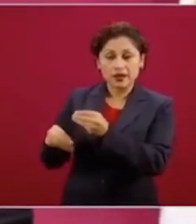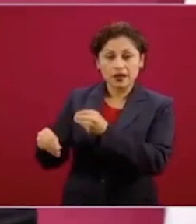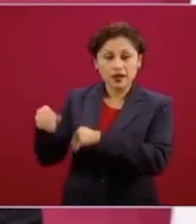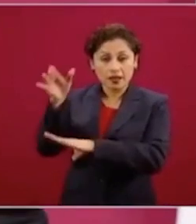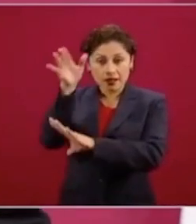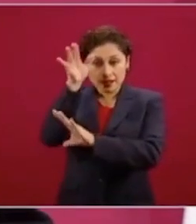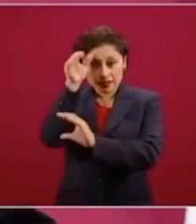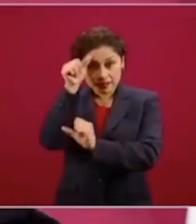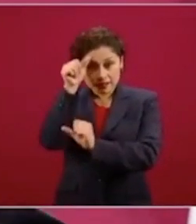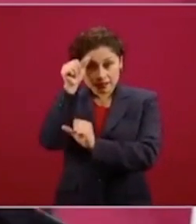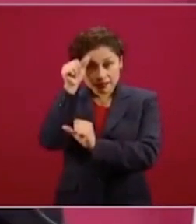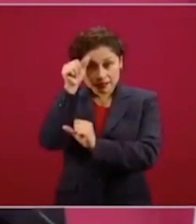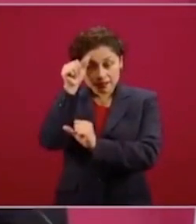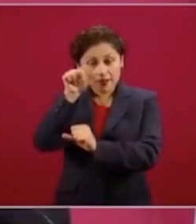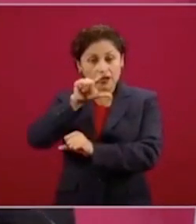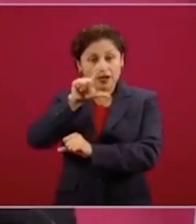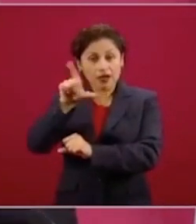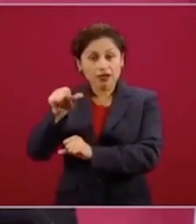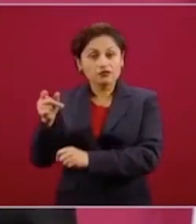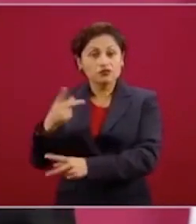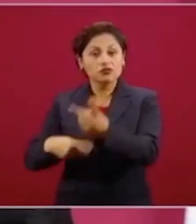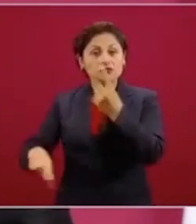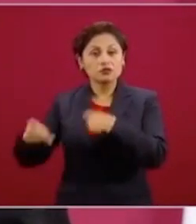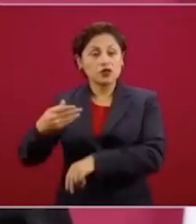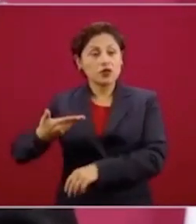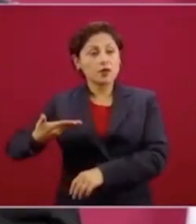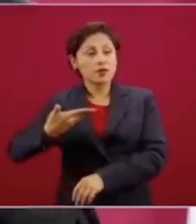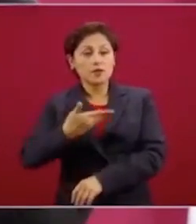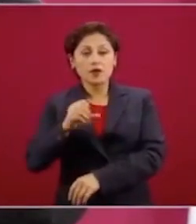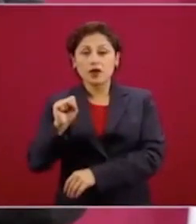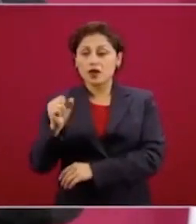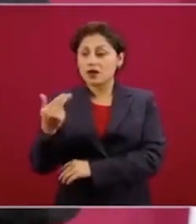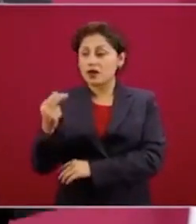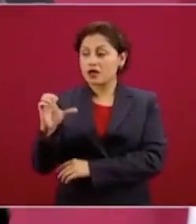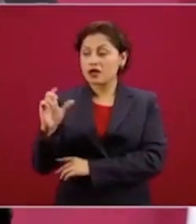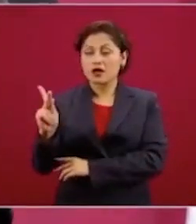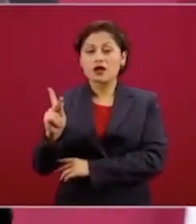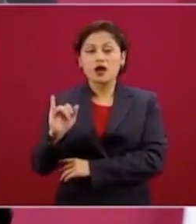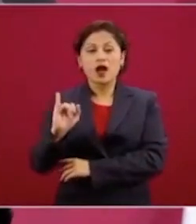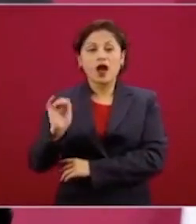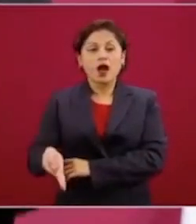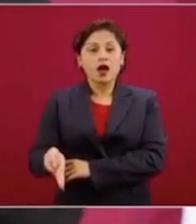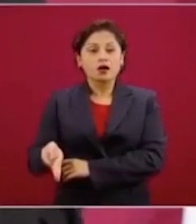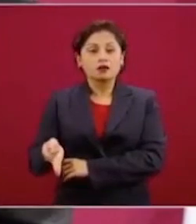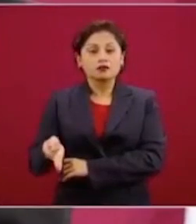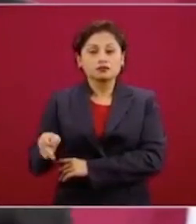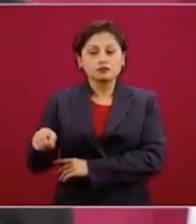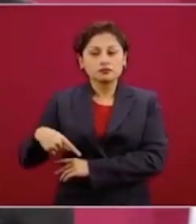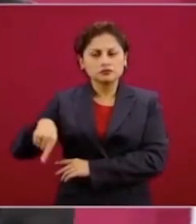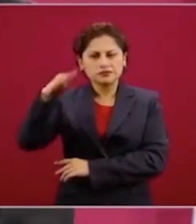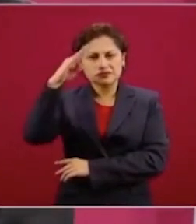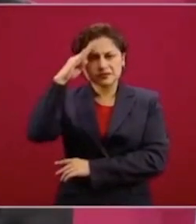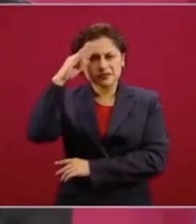que Hacienda vale, si es que así lo imaginaron,